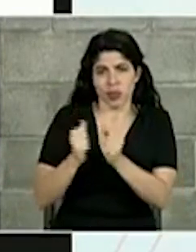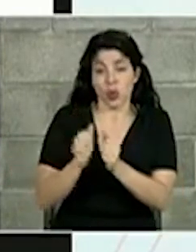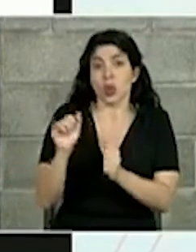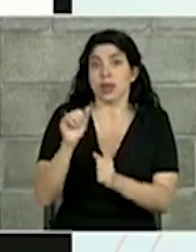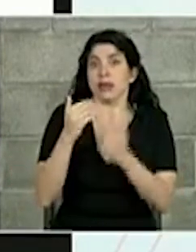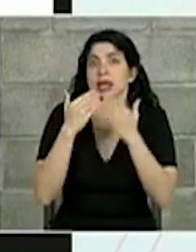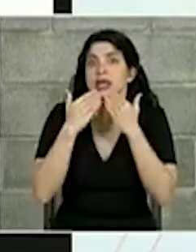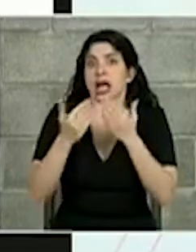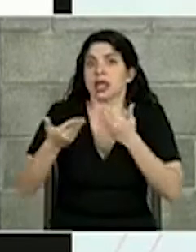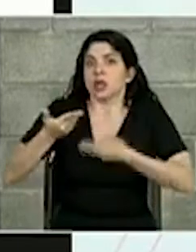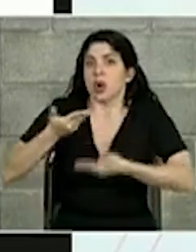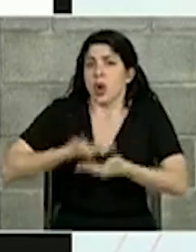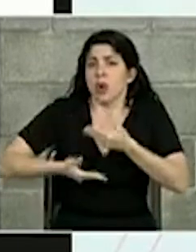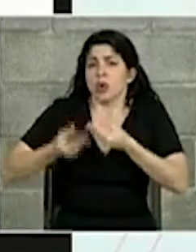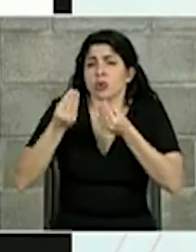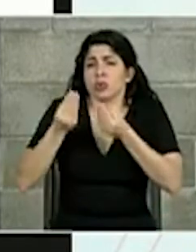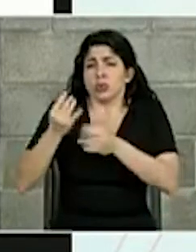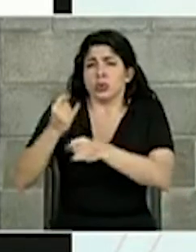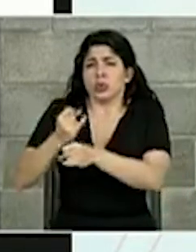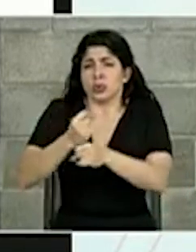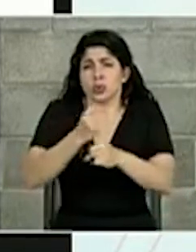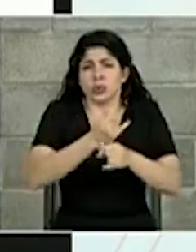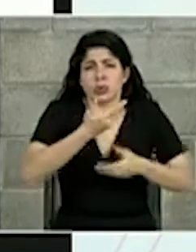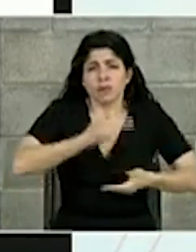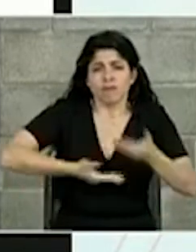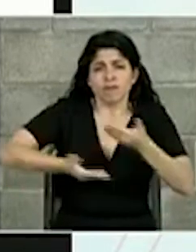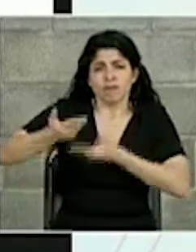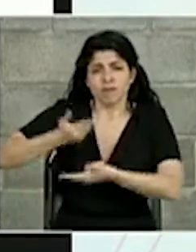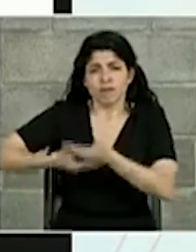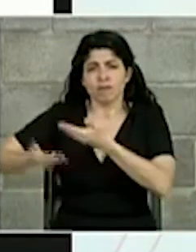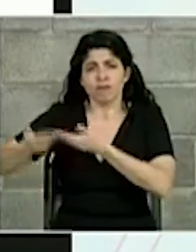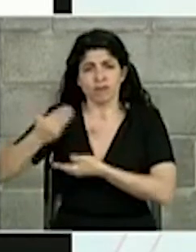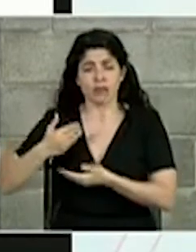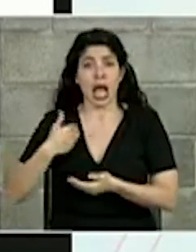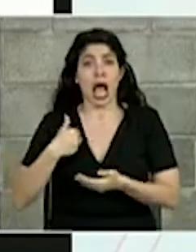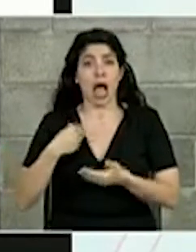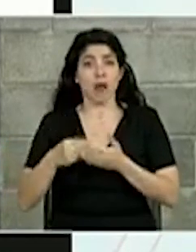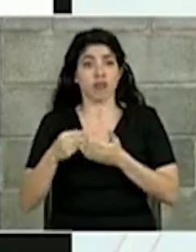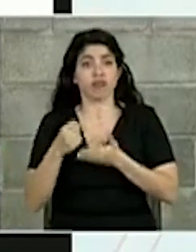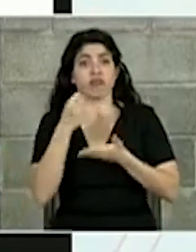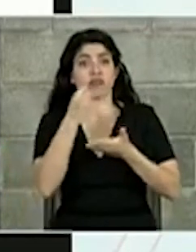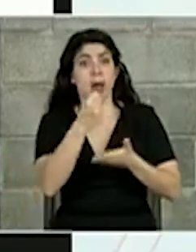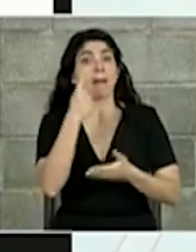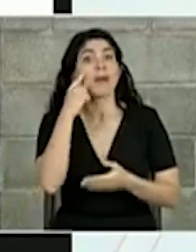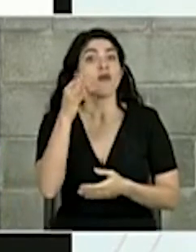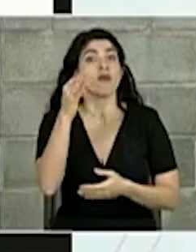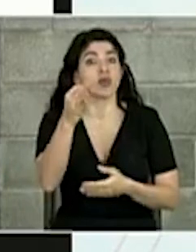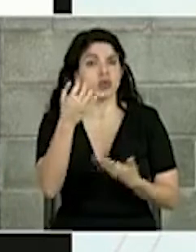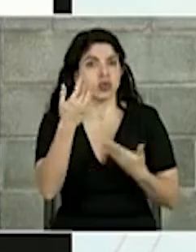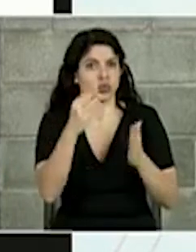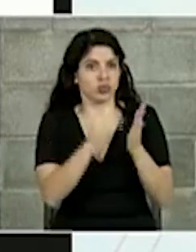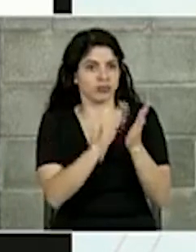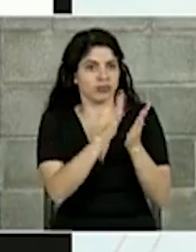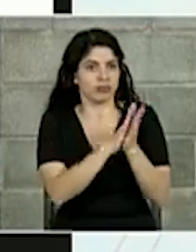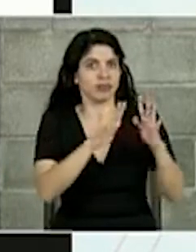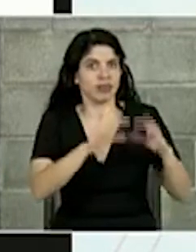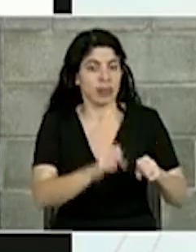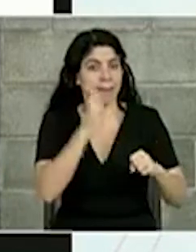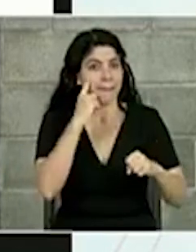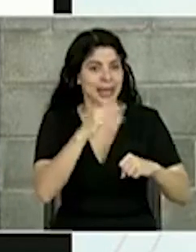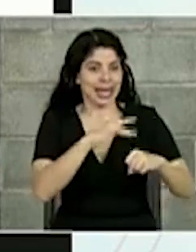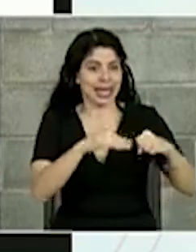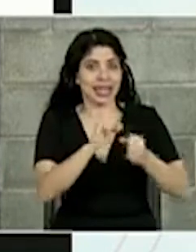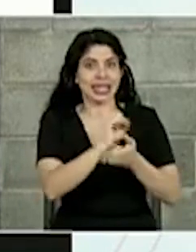gracias a la cooperación de muchas instituciones. Tenemos inversiones futuras ya comprometidas para San Lucas